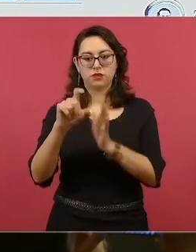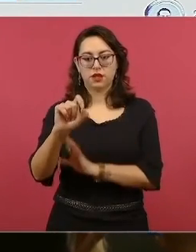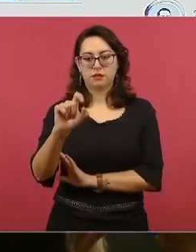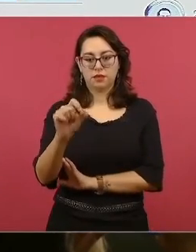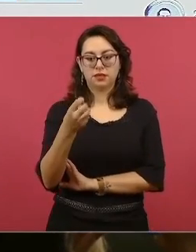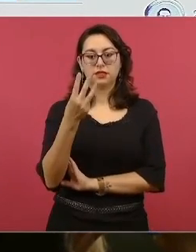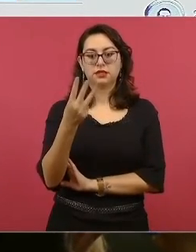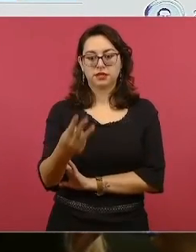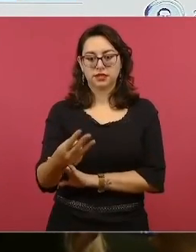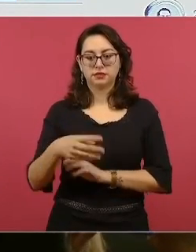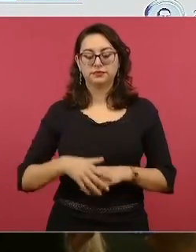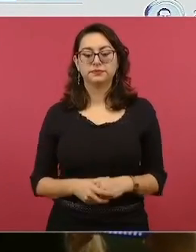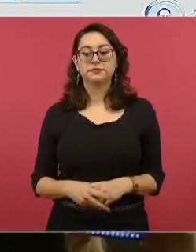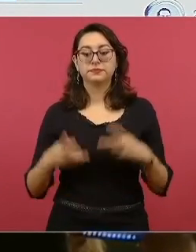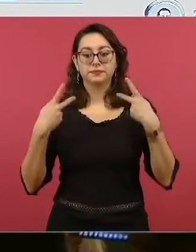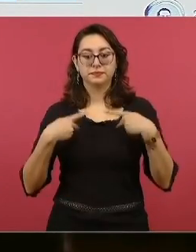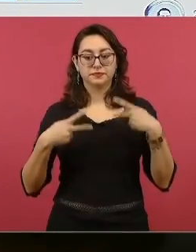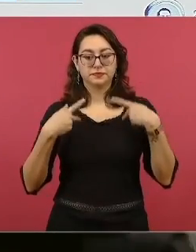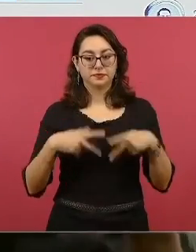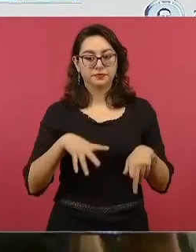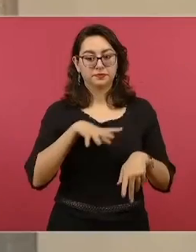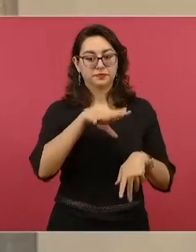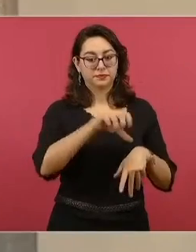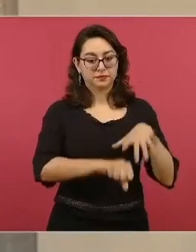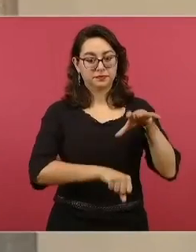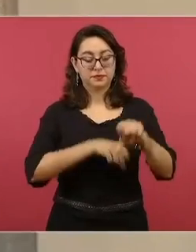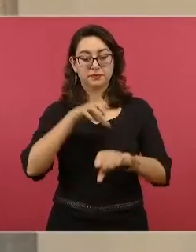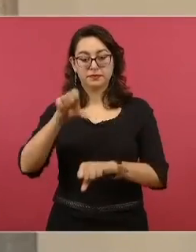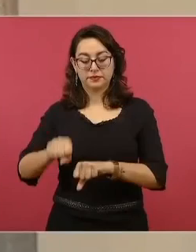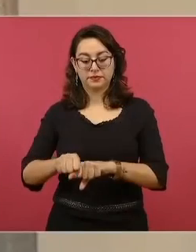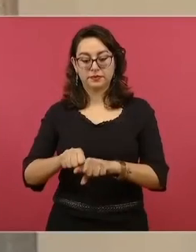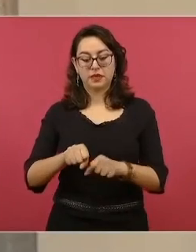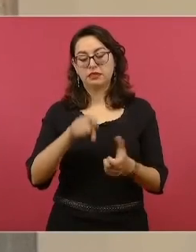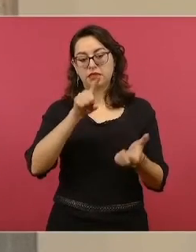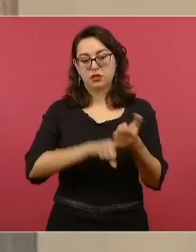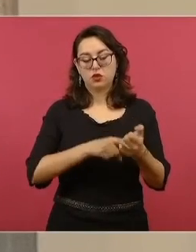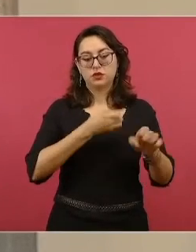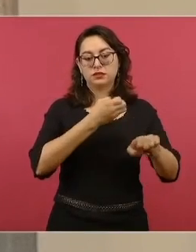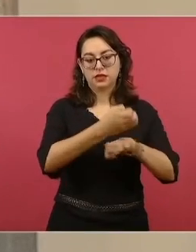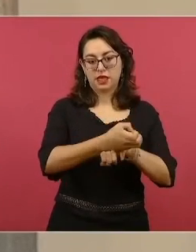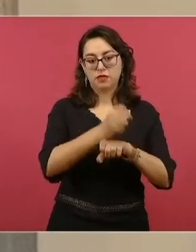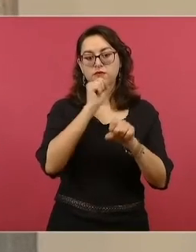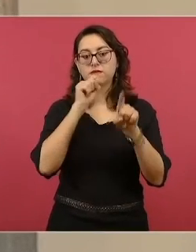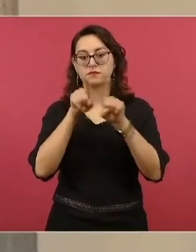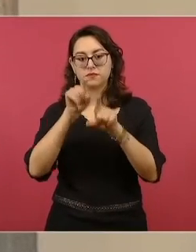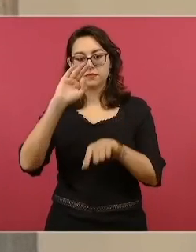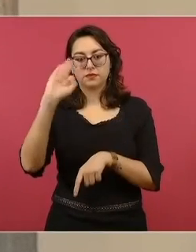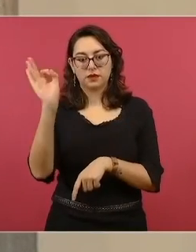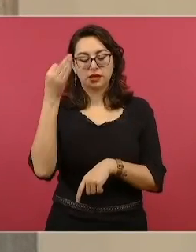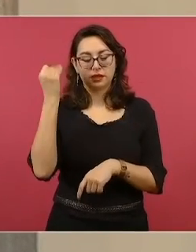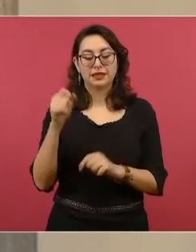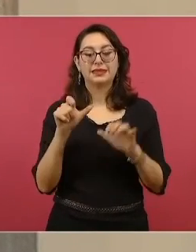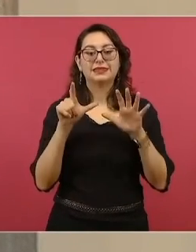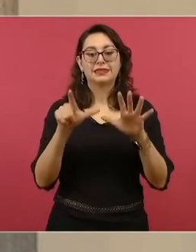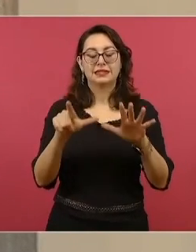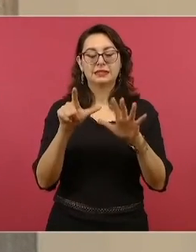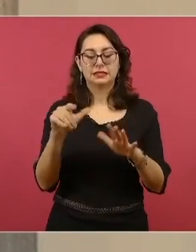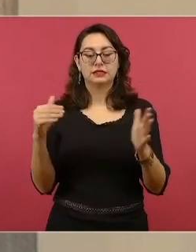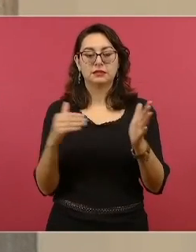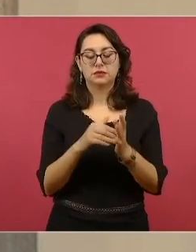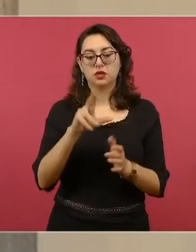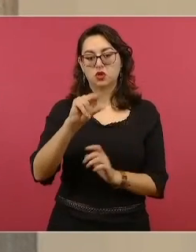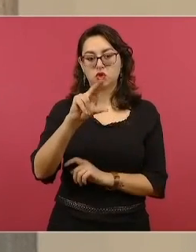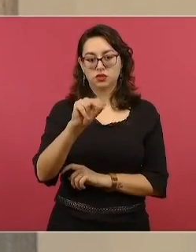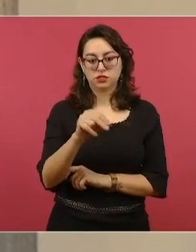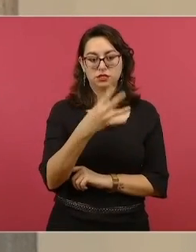cuanto al registro de personas detenidas por los delitos del Foro Común y Federal, tenemos 17.084 detenidos, y